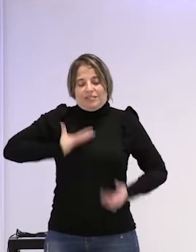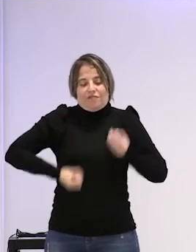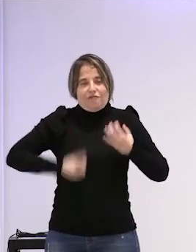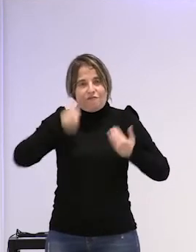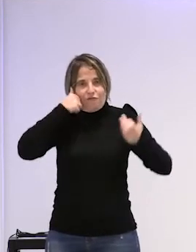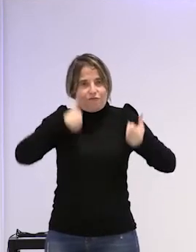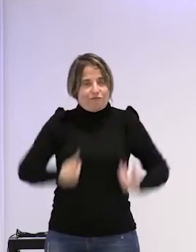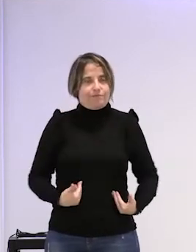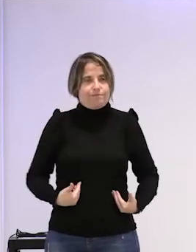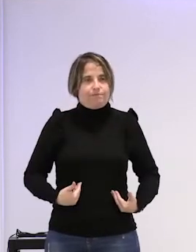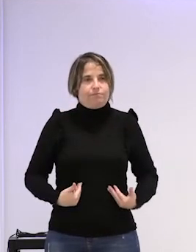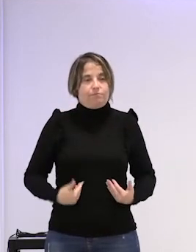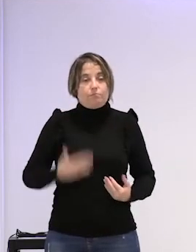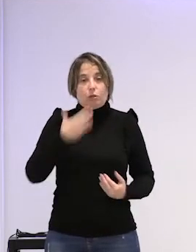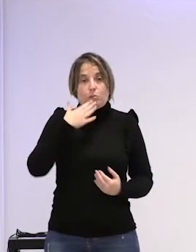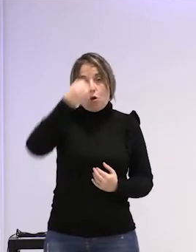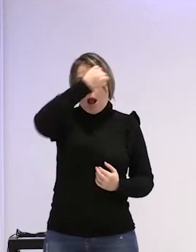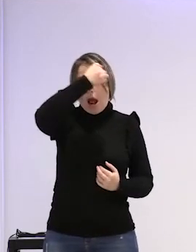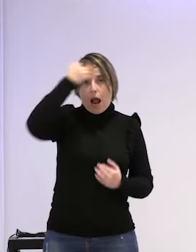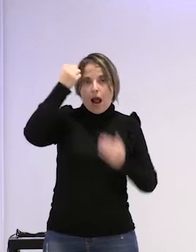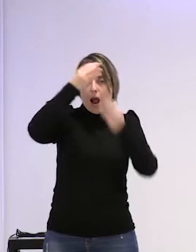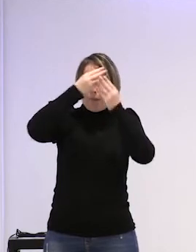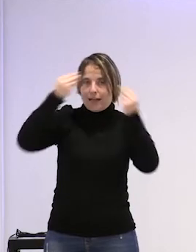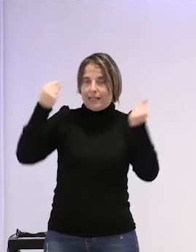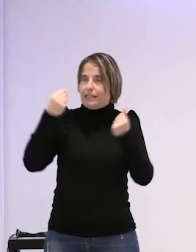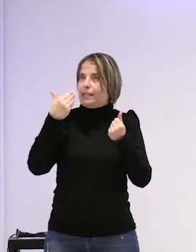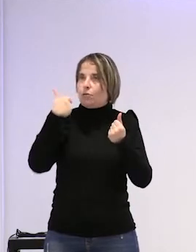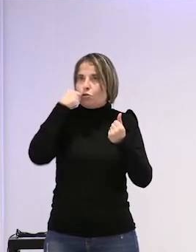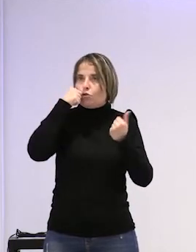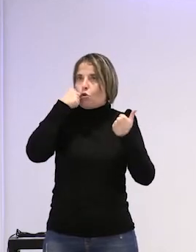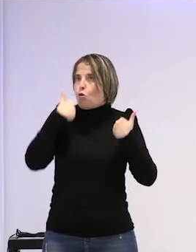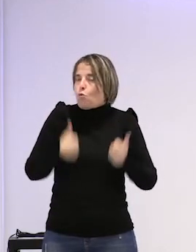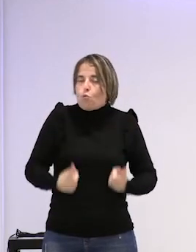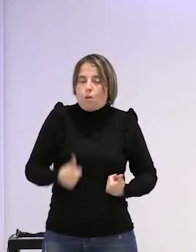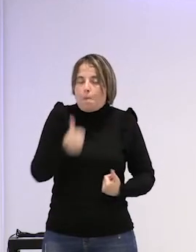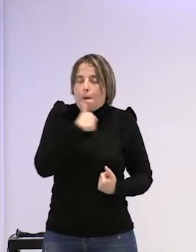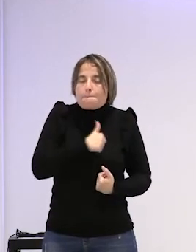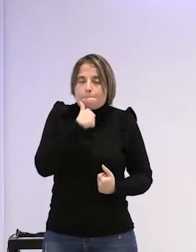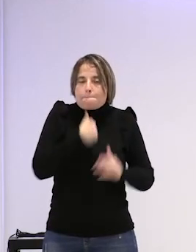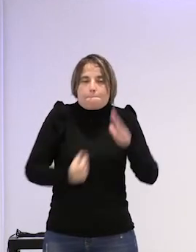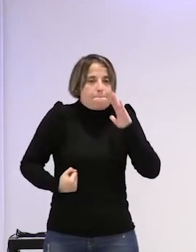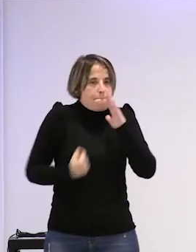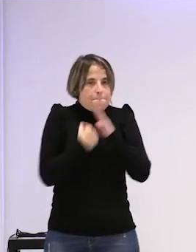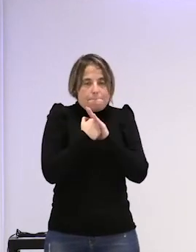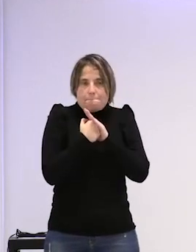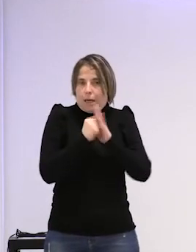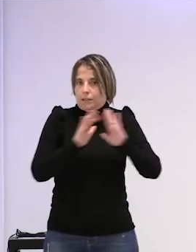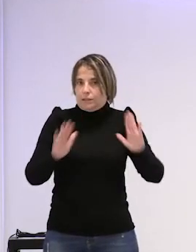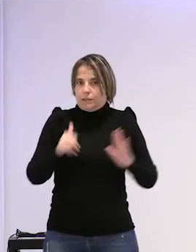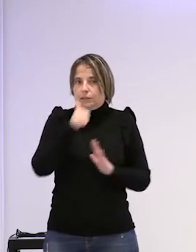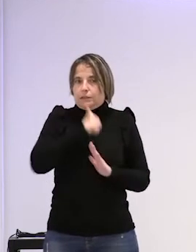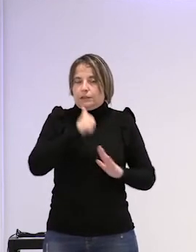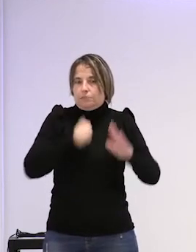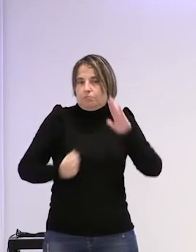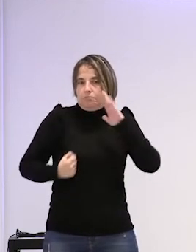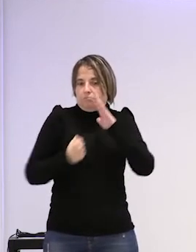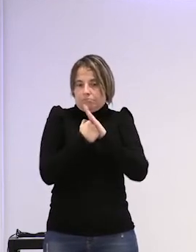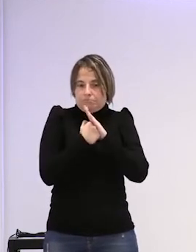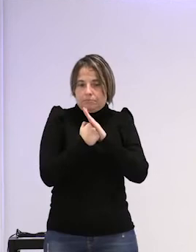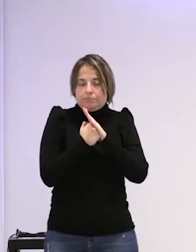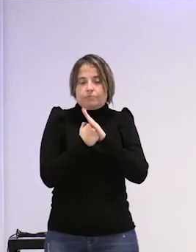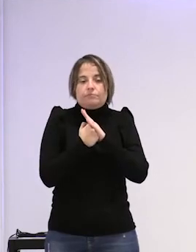claro hay amnesia cuando el cuerpo no soporta lo que le está pasando y